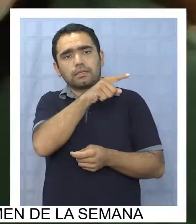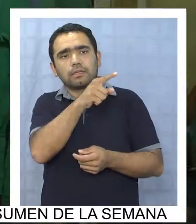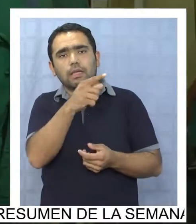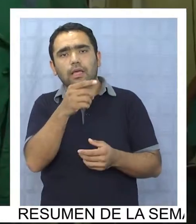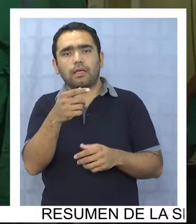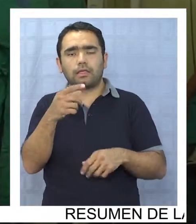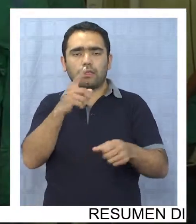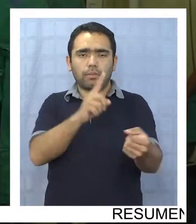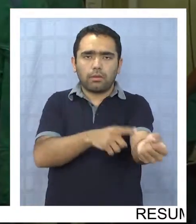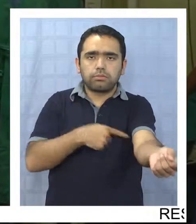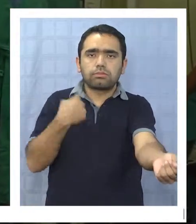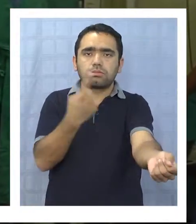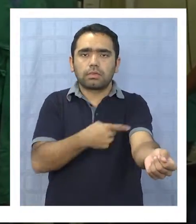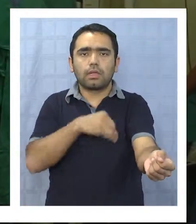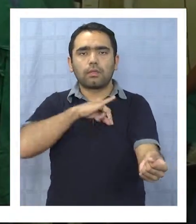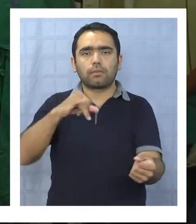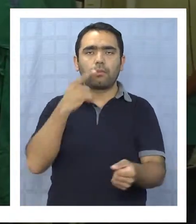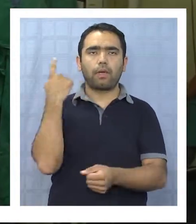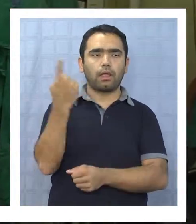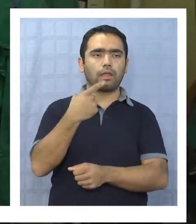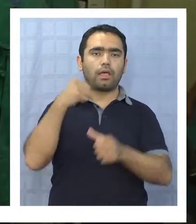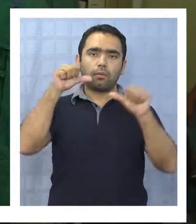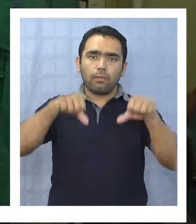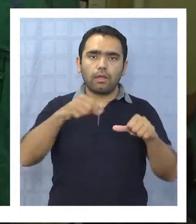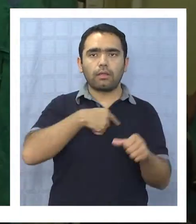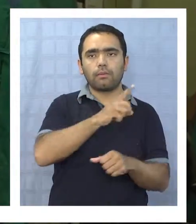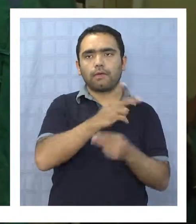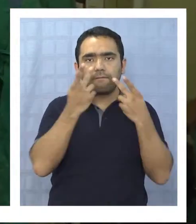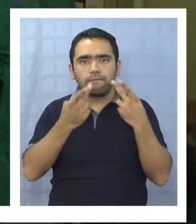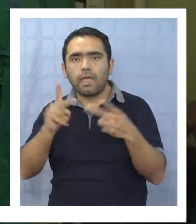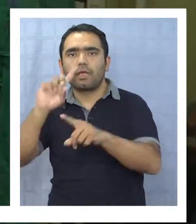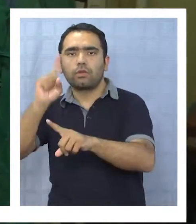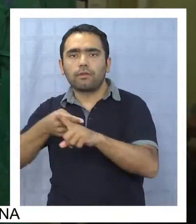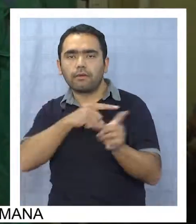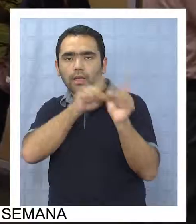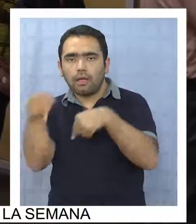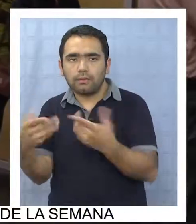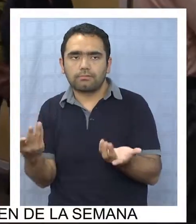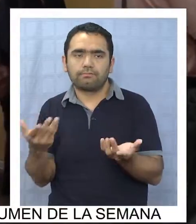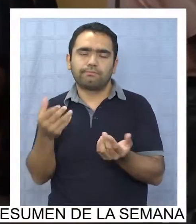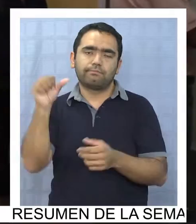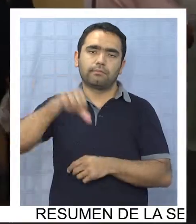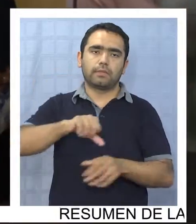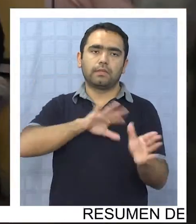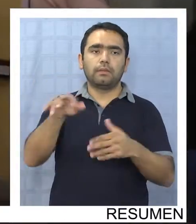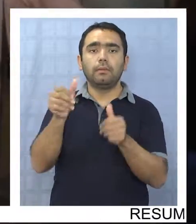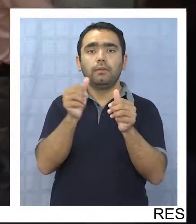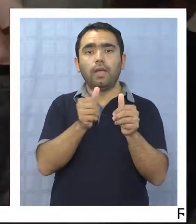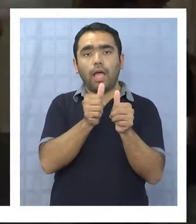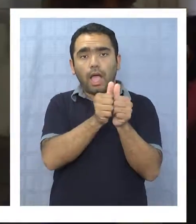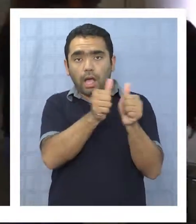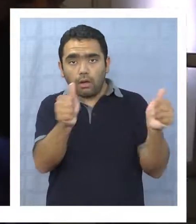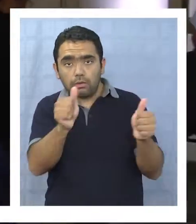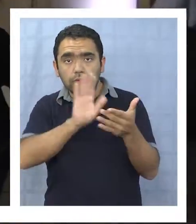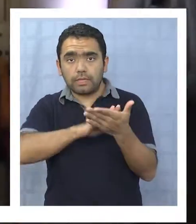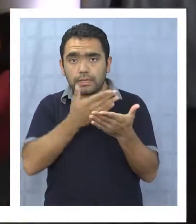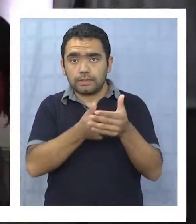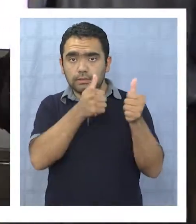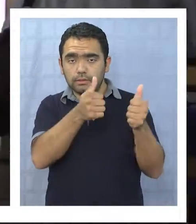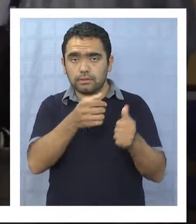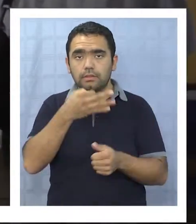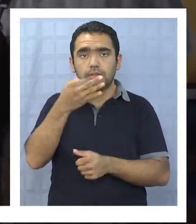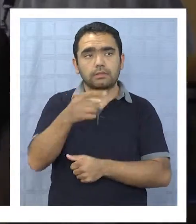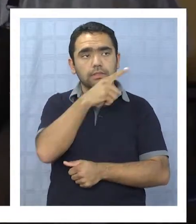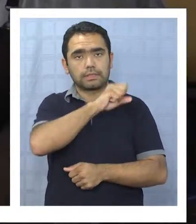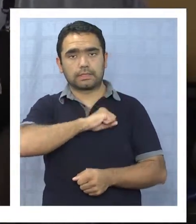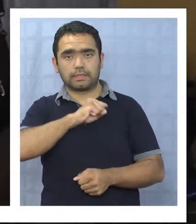en bus al mismo día y eso es grave. En tanto, las autoridades del sector salud señalaron que la información emanada desde el